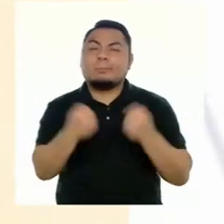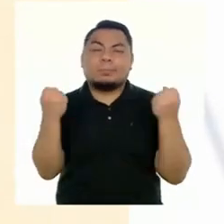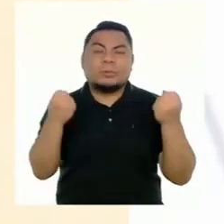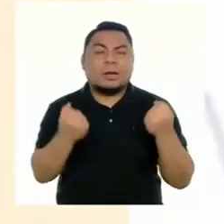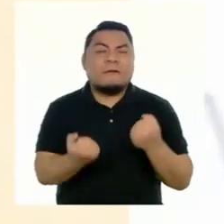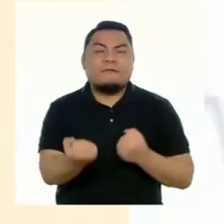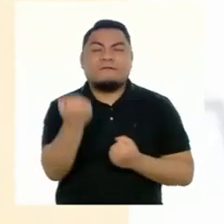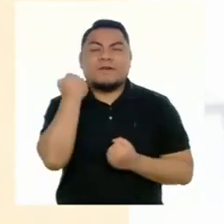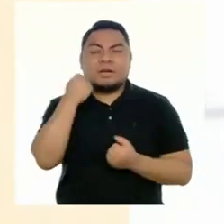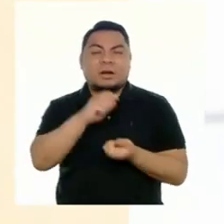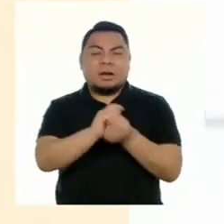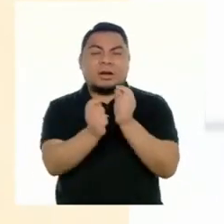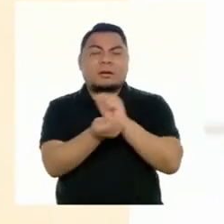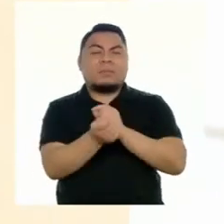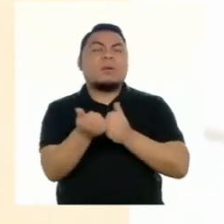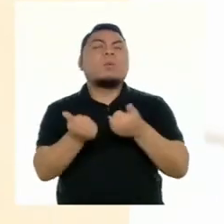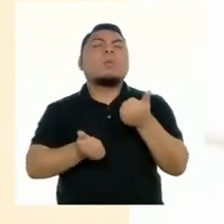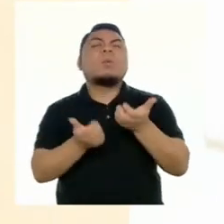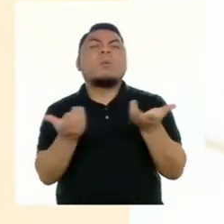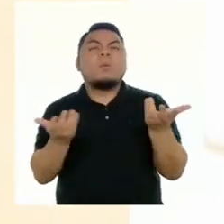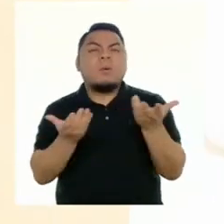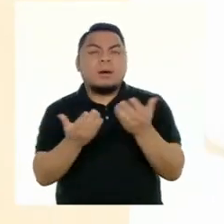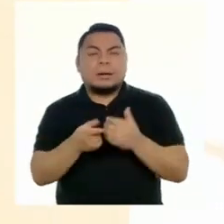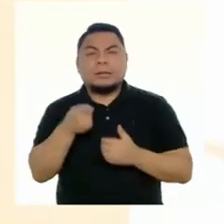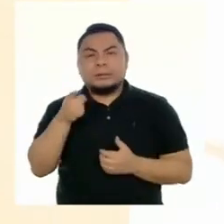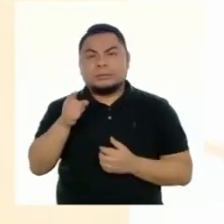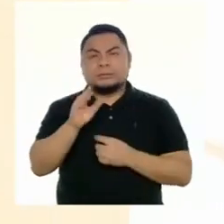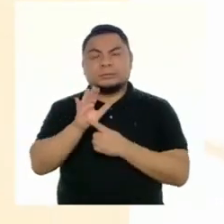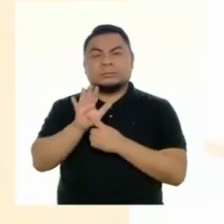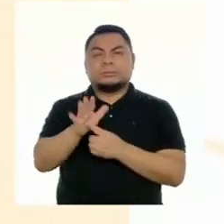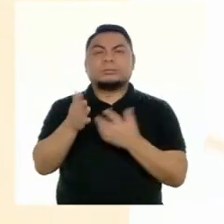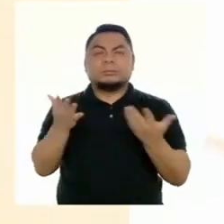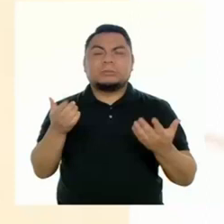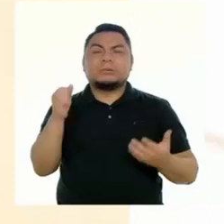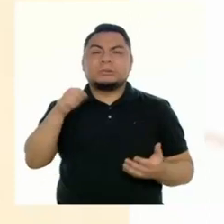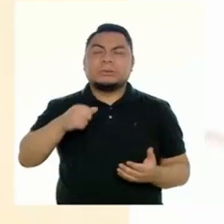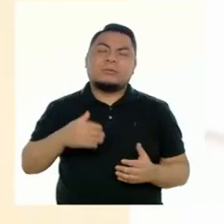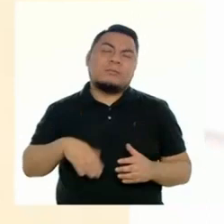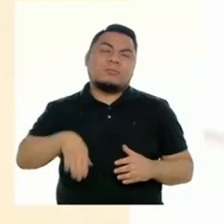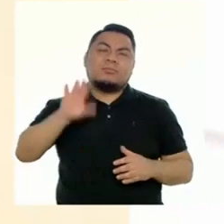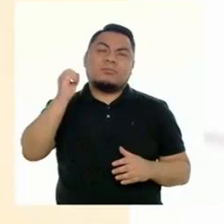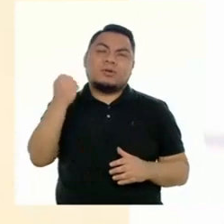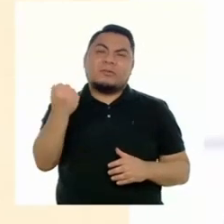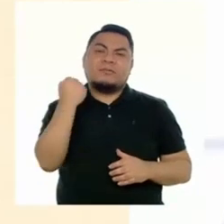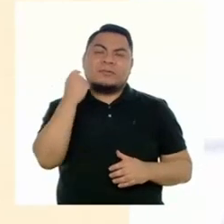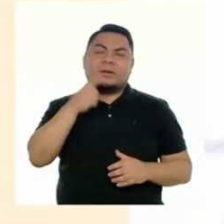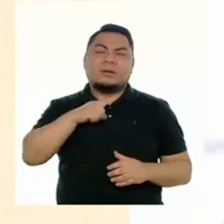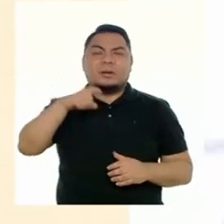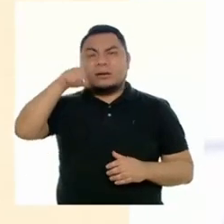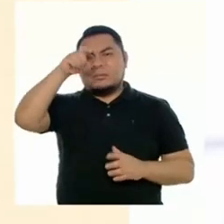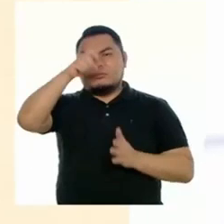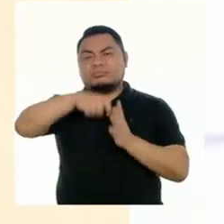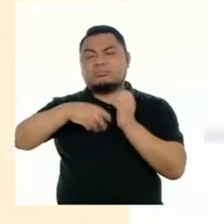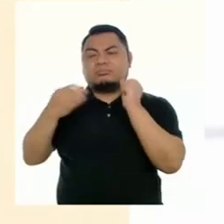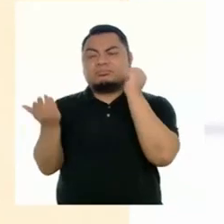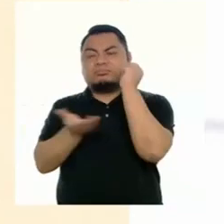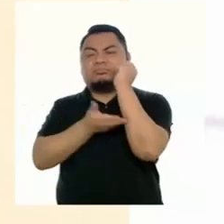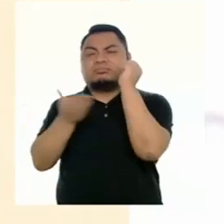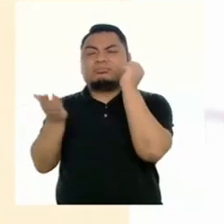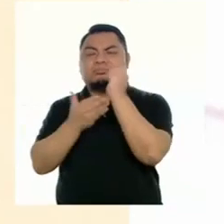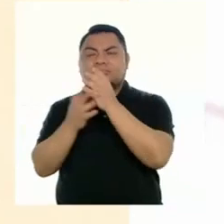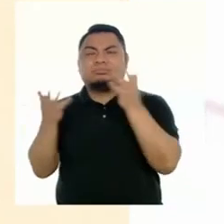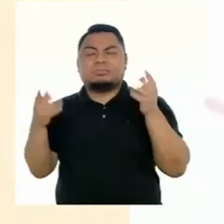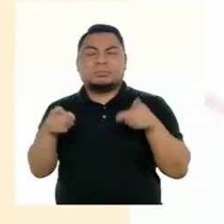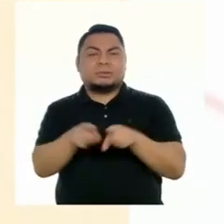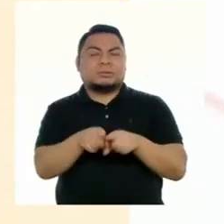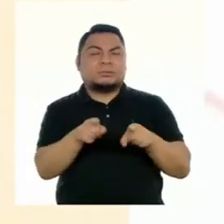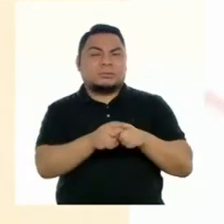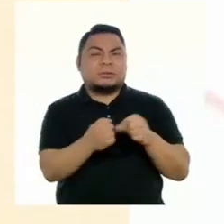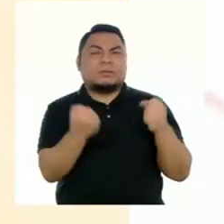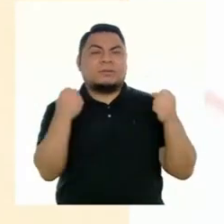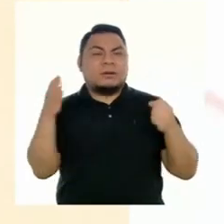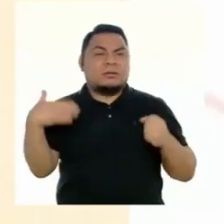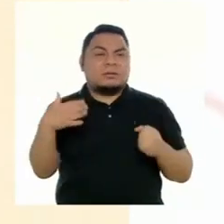causados por estas actividades están representados por las altas tasas de deforestación, la disminución del potencial pesquero,